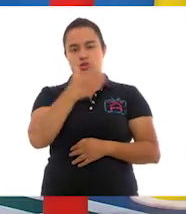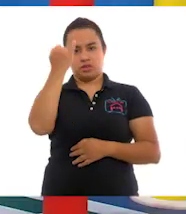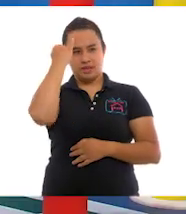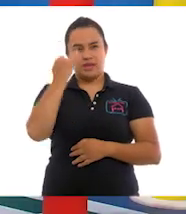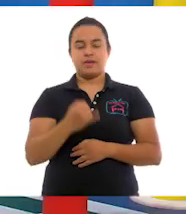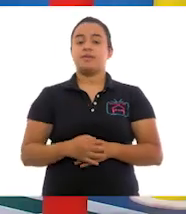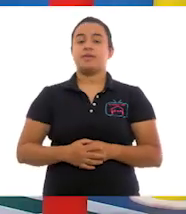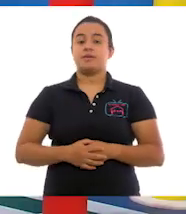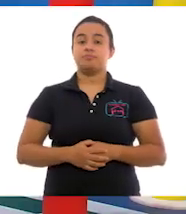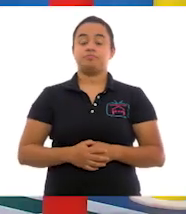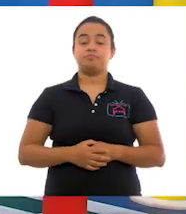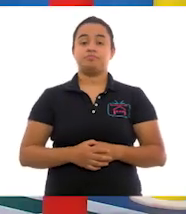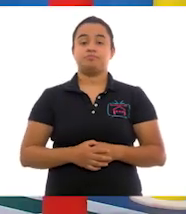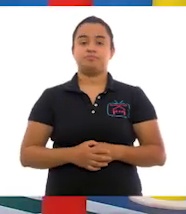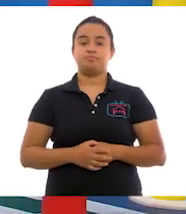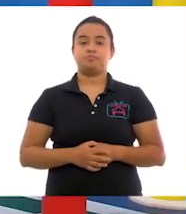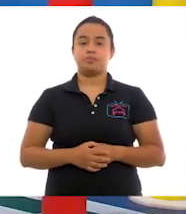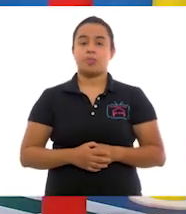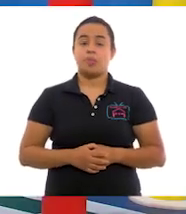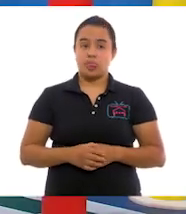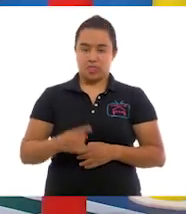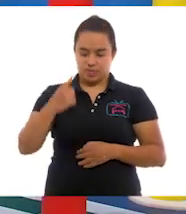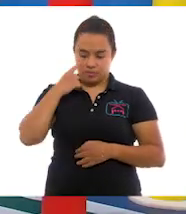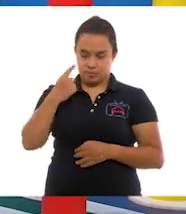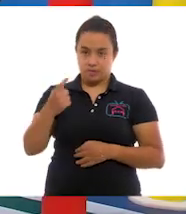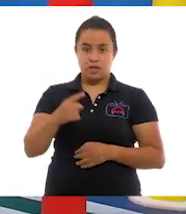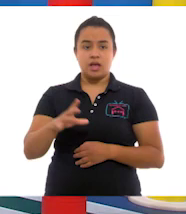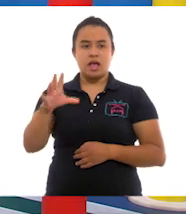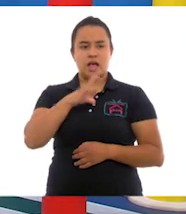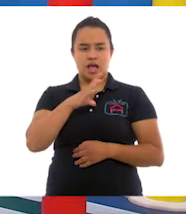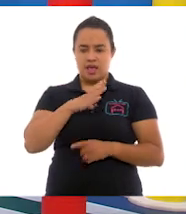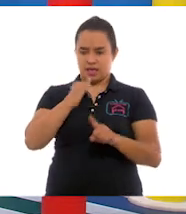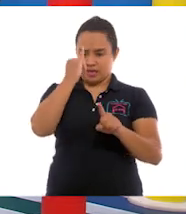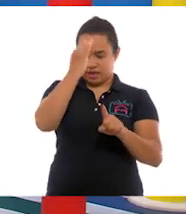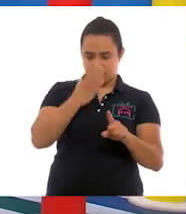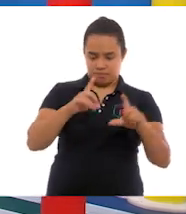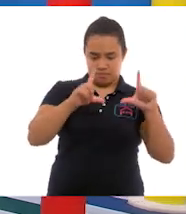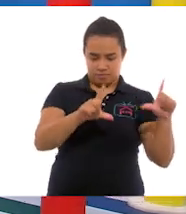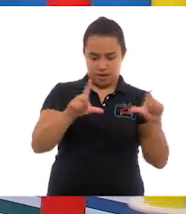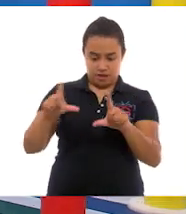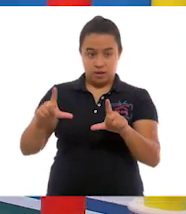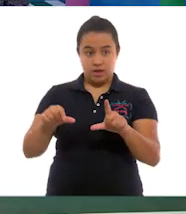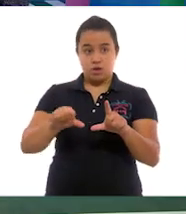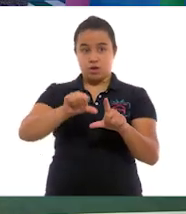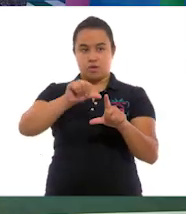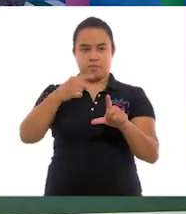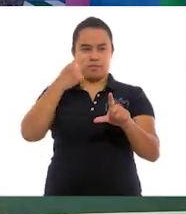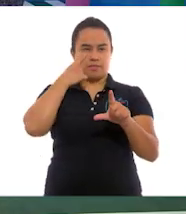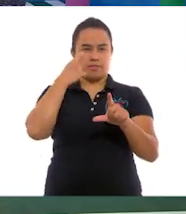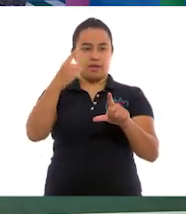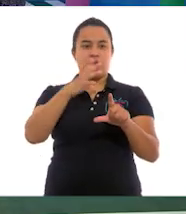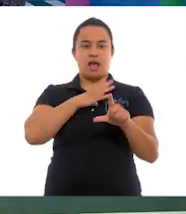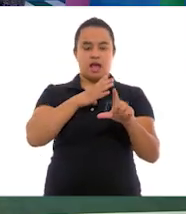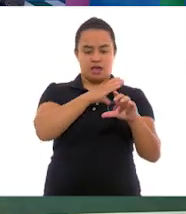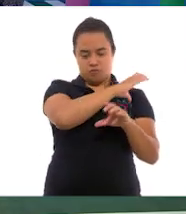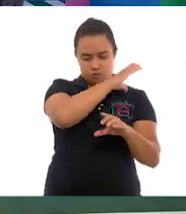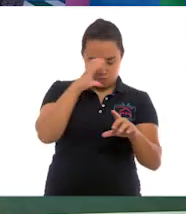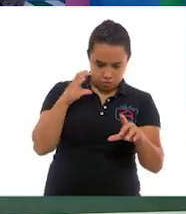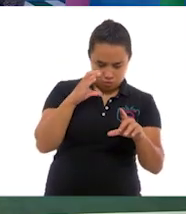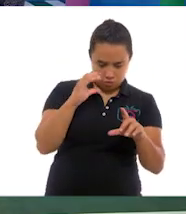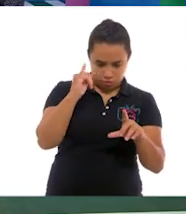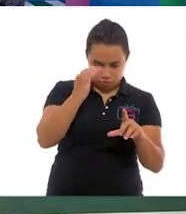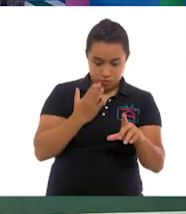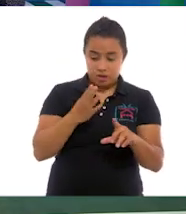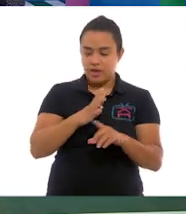Exacto, Ale. Bien. Entonces, en este lado vamos a tener las imágenes y en el otro, bueno, tenemos imágenes y tenemos